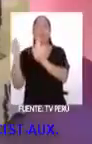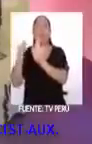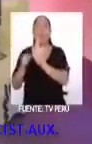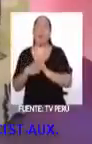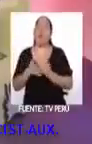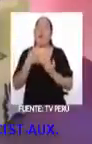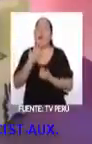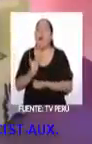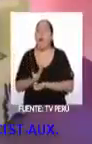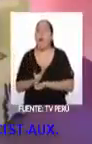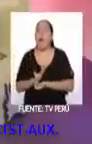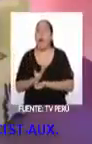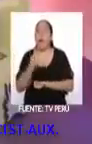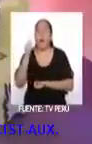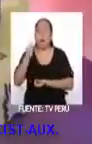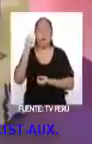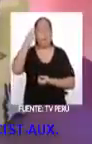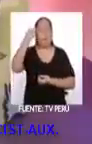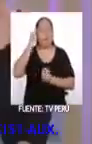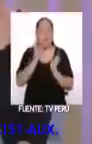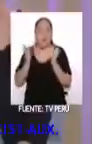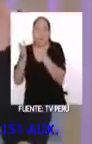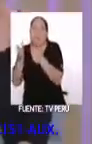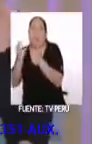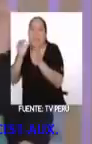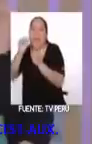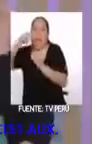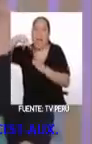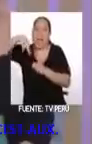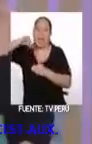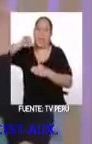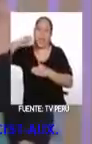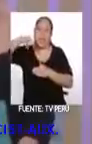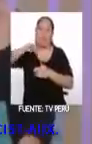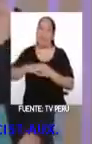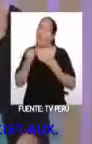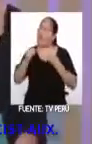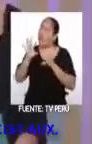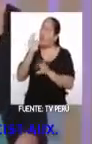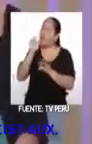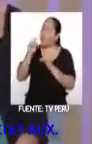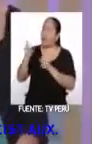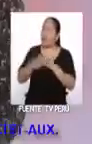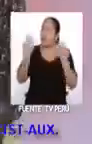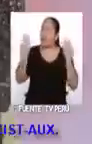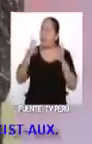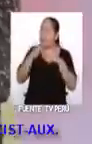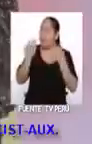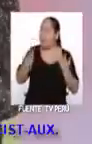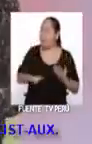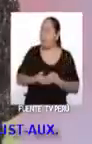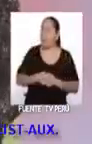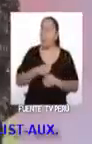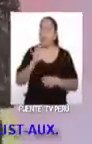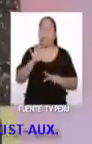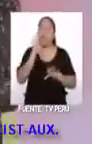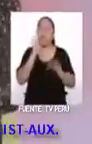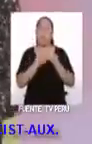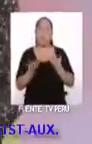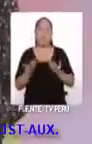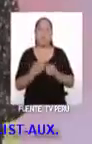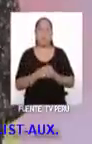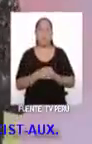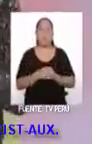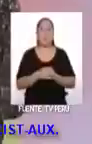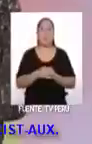produce un montón de sentimientos. Así que yo creo que me quedo con el anime. Cuéntanos, ¿cómo te podemos encontrar en redes sociales? Bueno, me pueden encontrar,